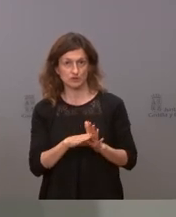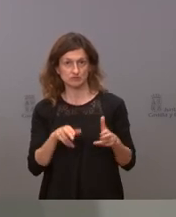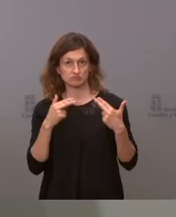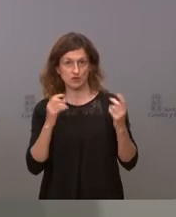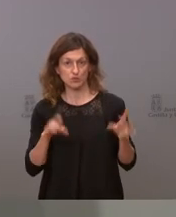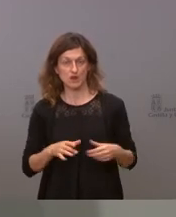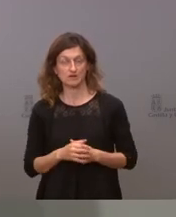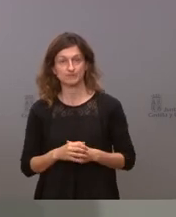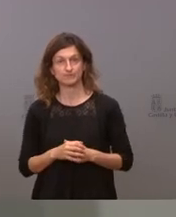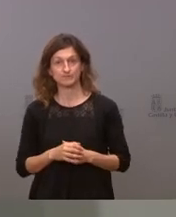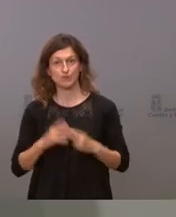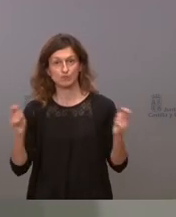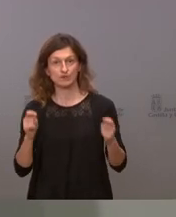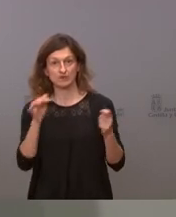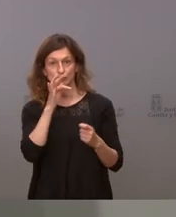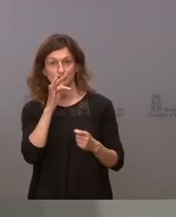de momento no está publicado